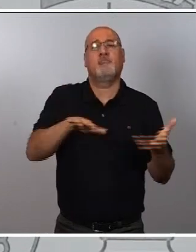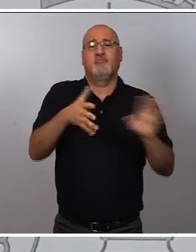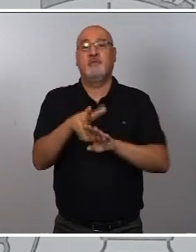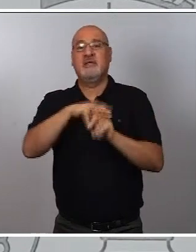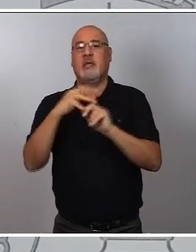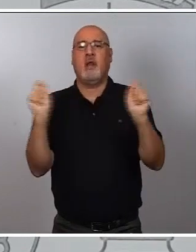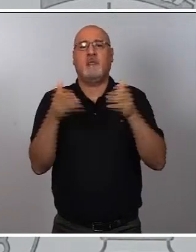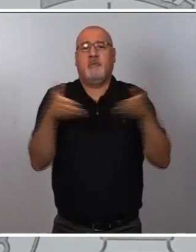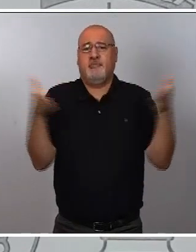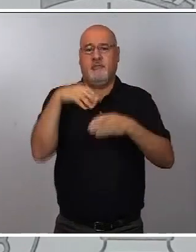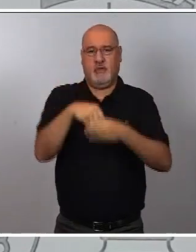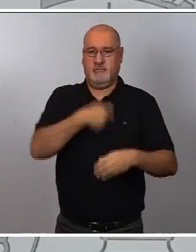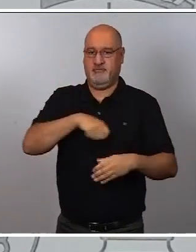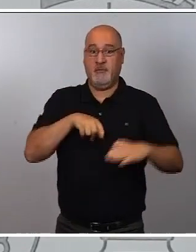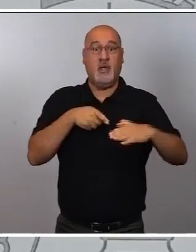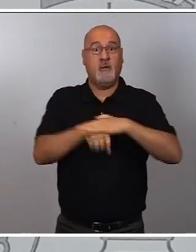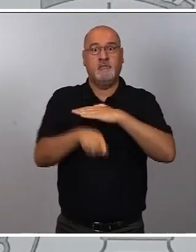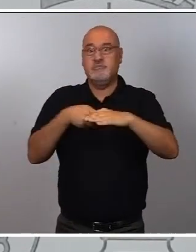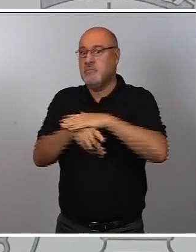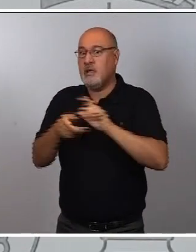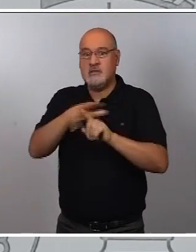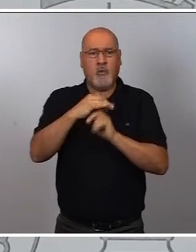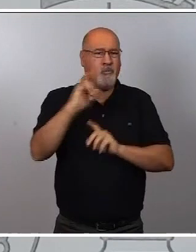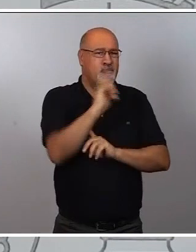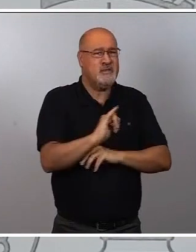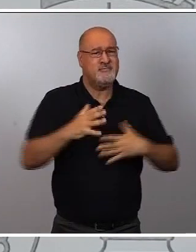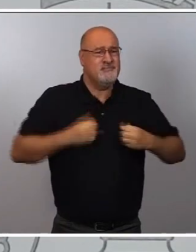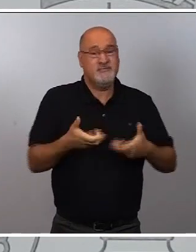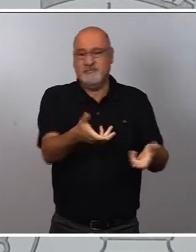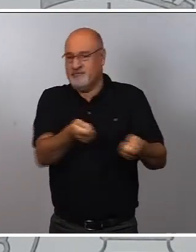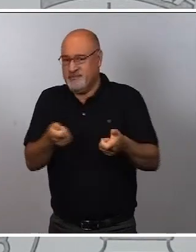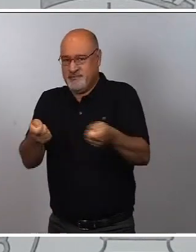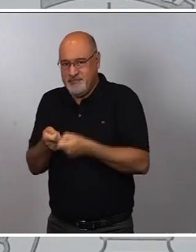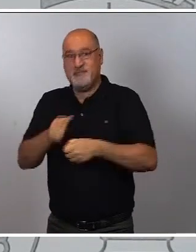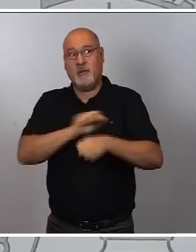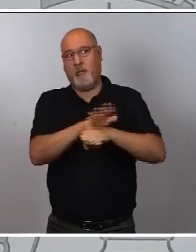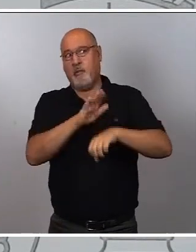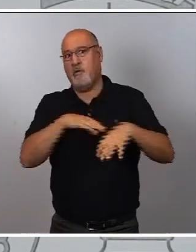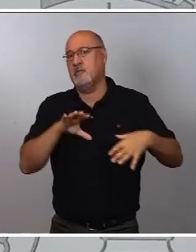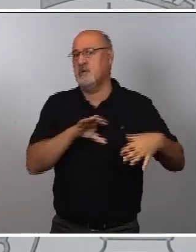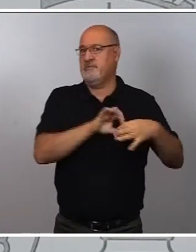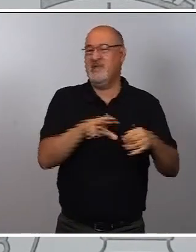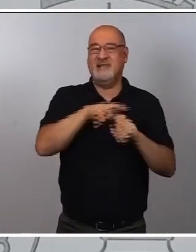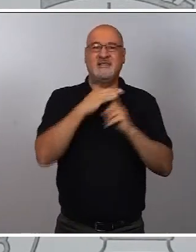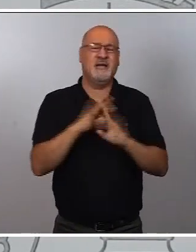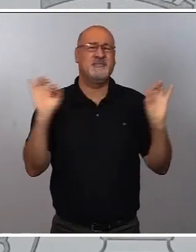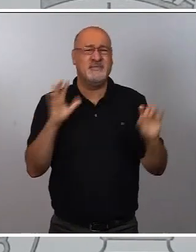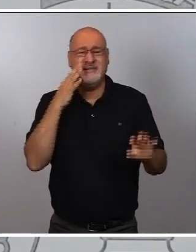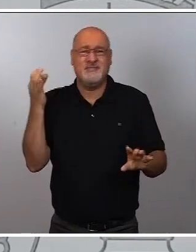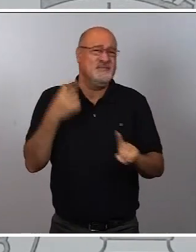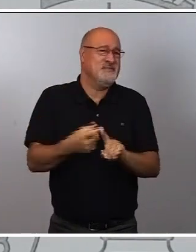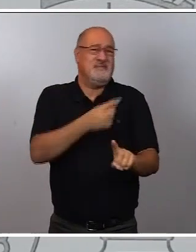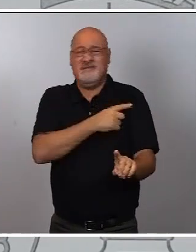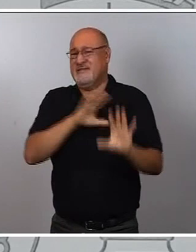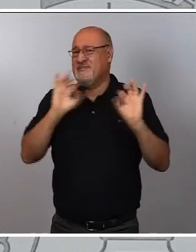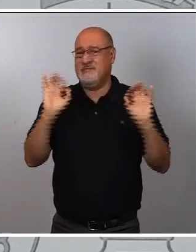alarma para la gestión de la situación de crisis sanitaria ocasionada por la COVID-19 ante la situación de extrema emergencia para